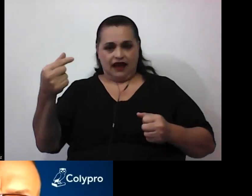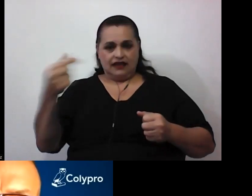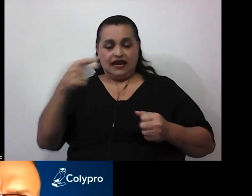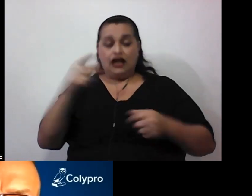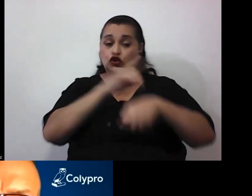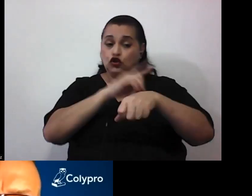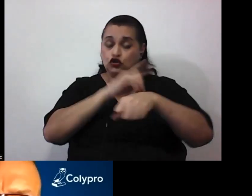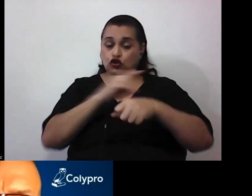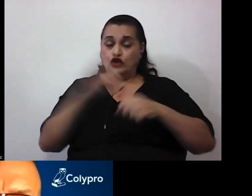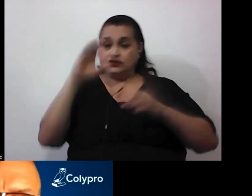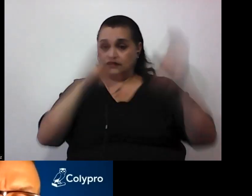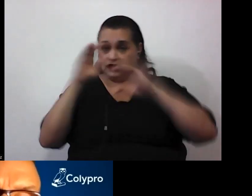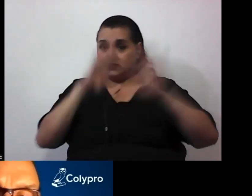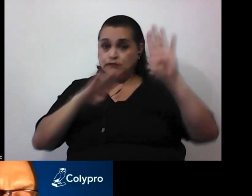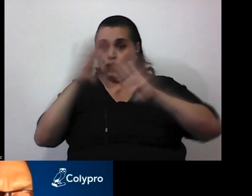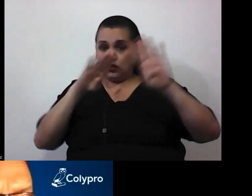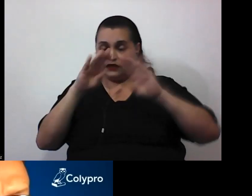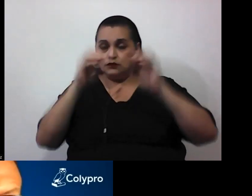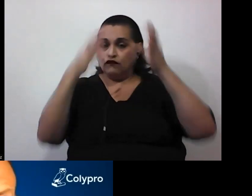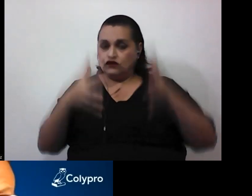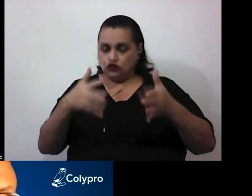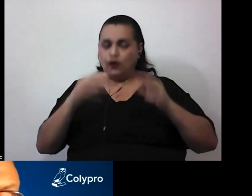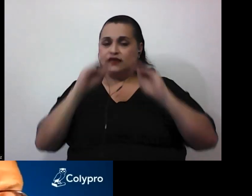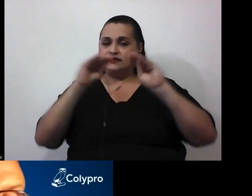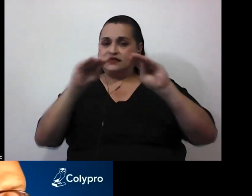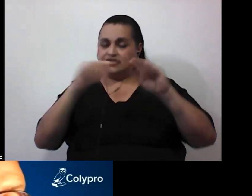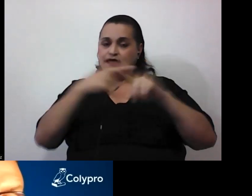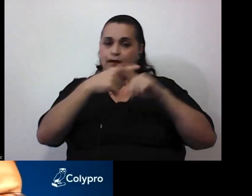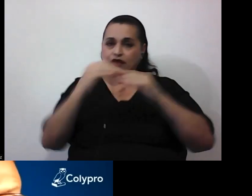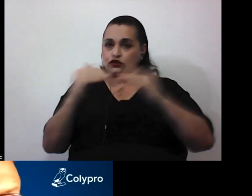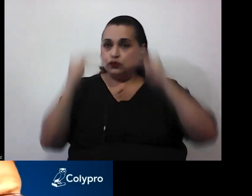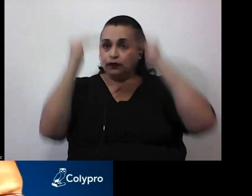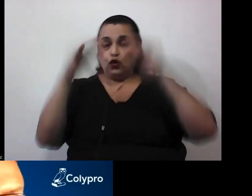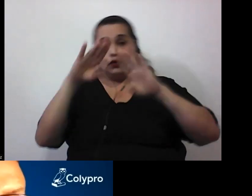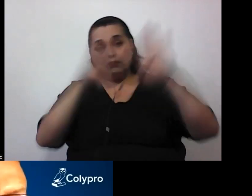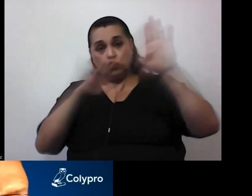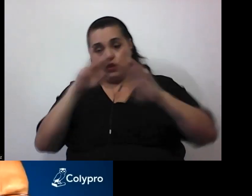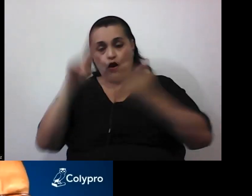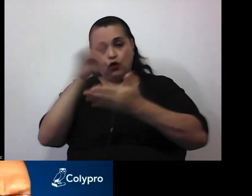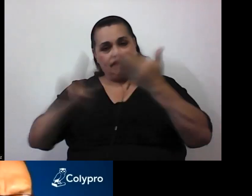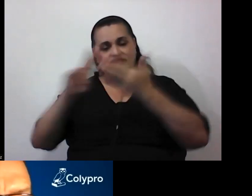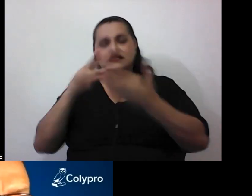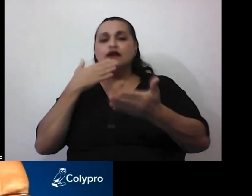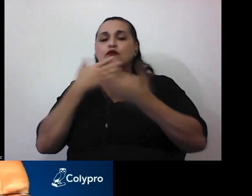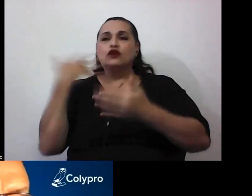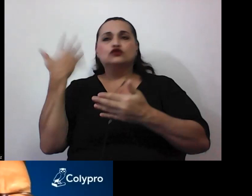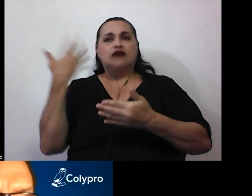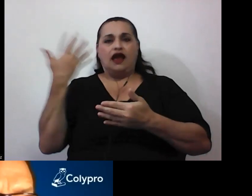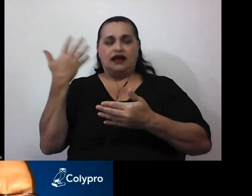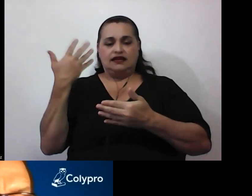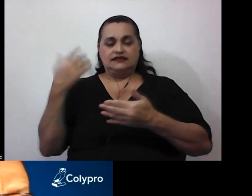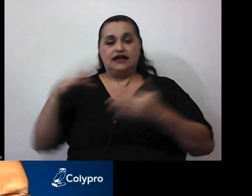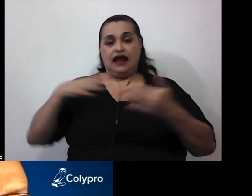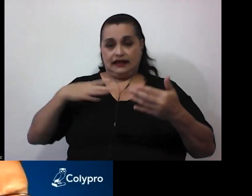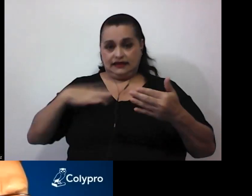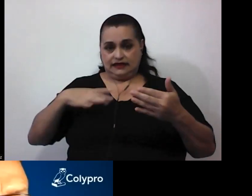biológicas y profesor de enseñanza media y superior en biología por la Universidad de Buenos Aires. Actualmente